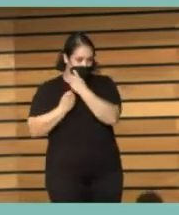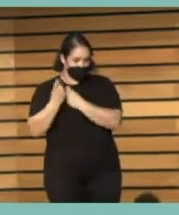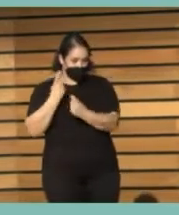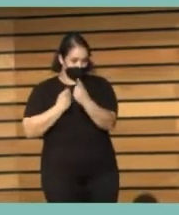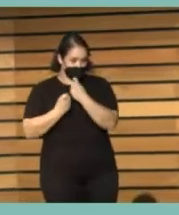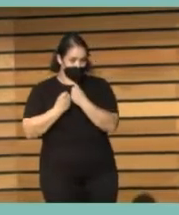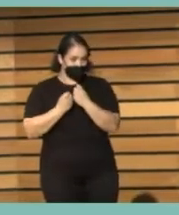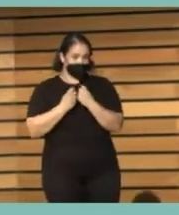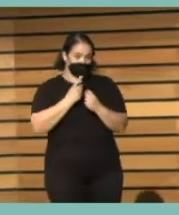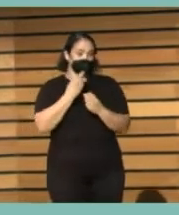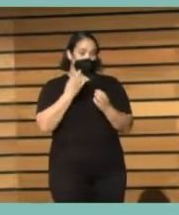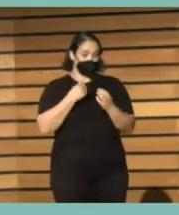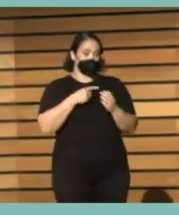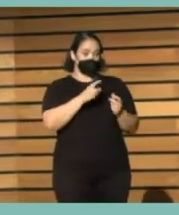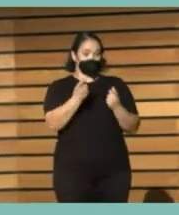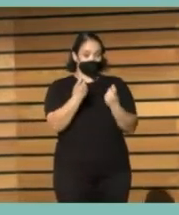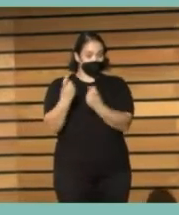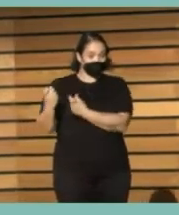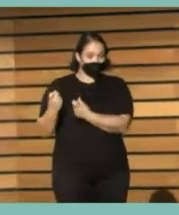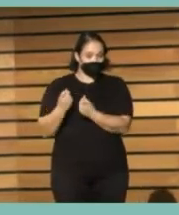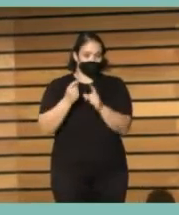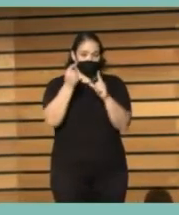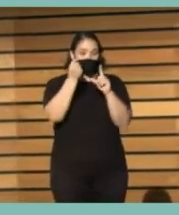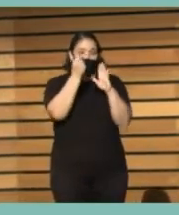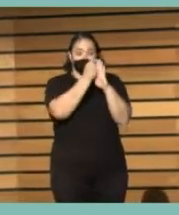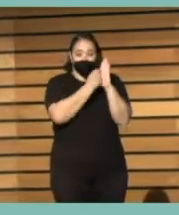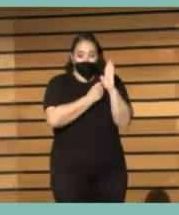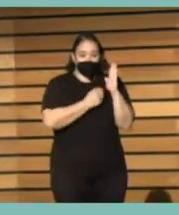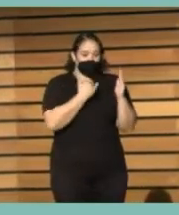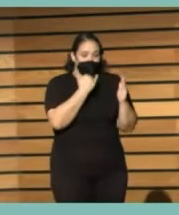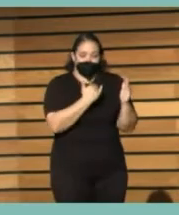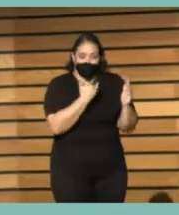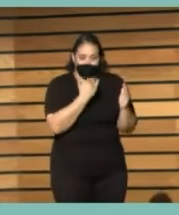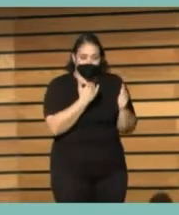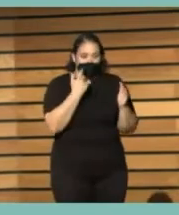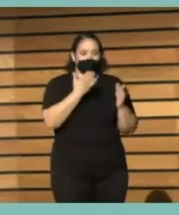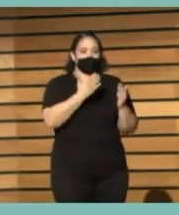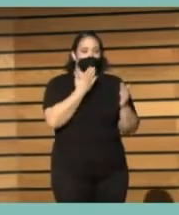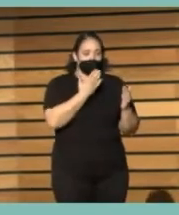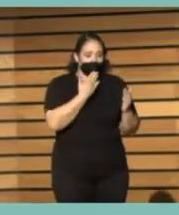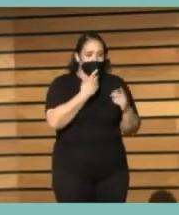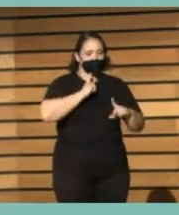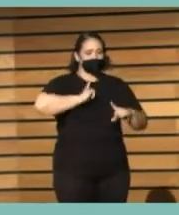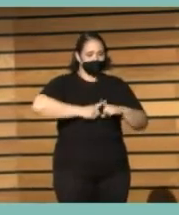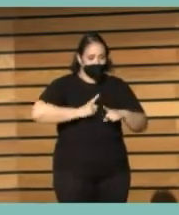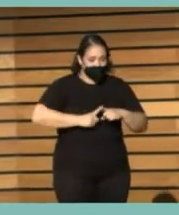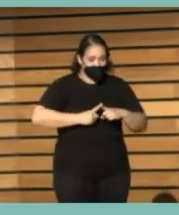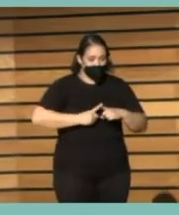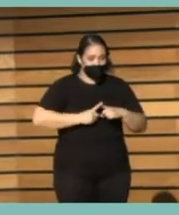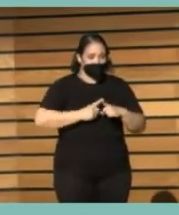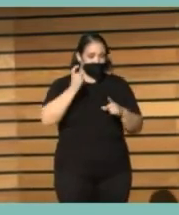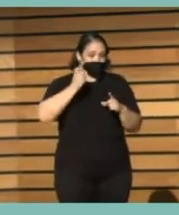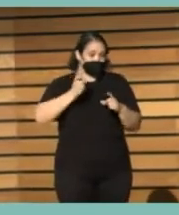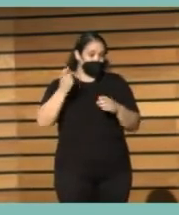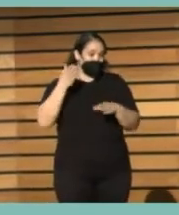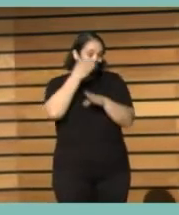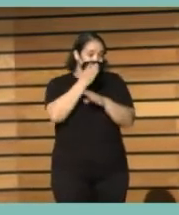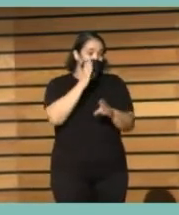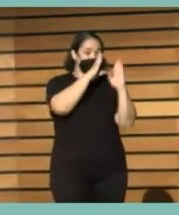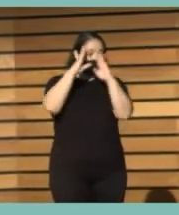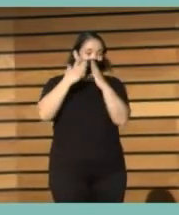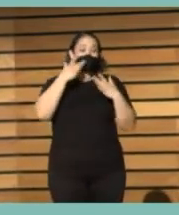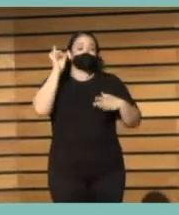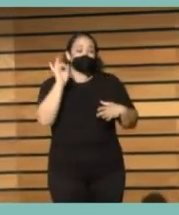también más, pero necesitamos segregar datos, mínimos, segregar datos, edades, sexo, de los usuarios de